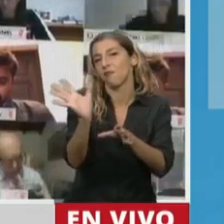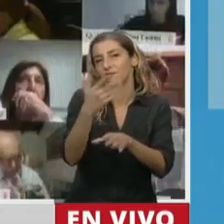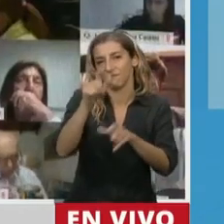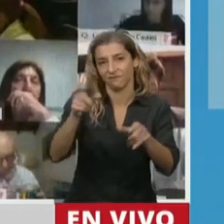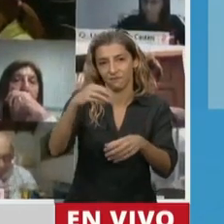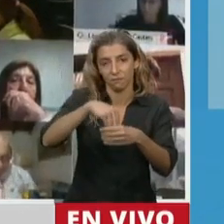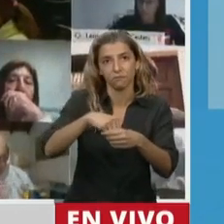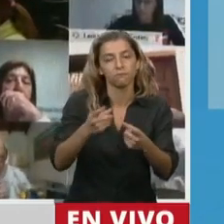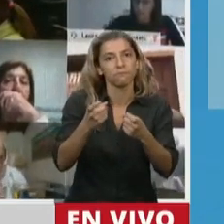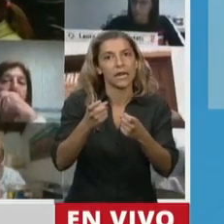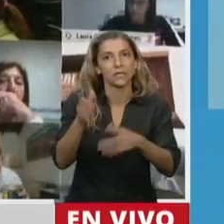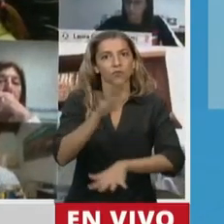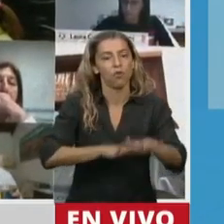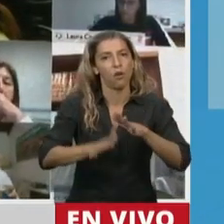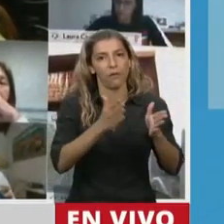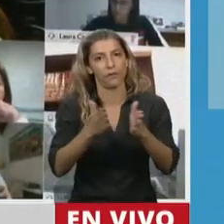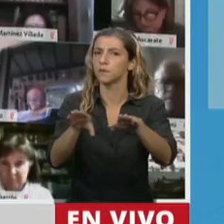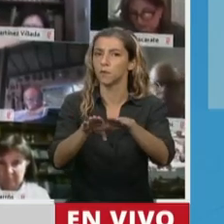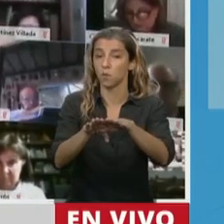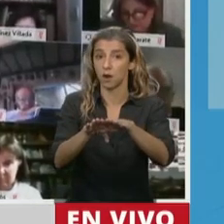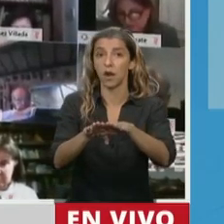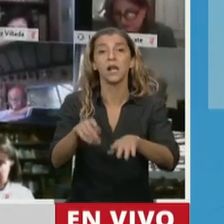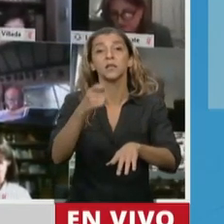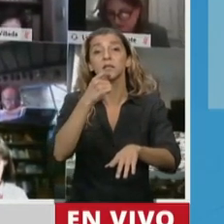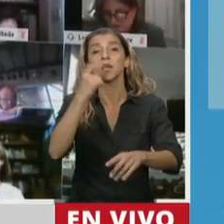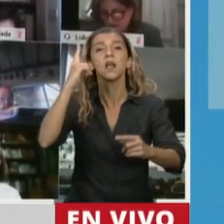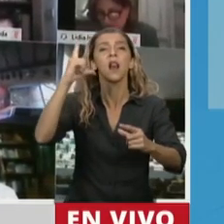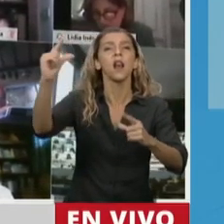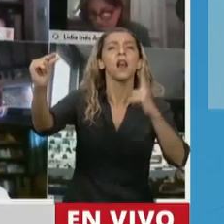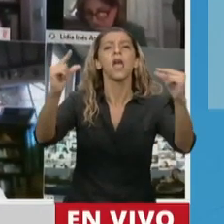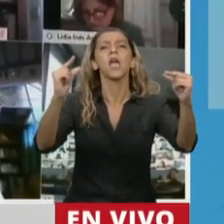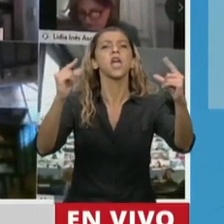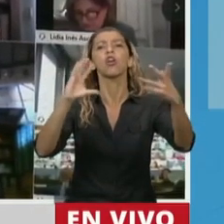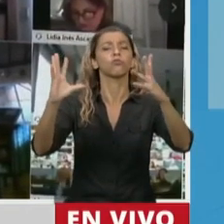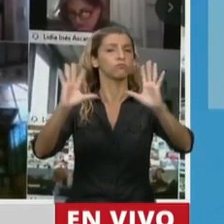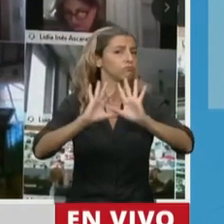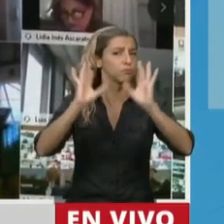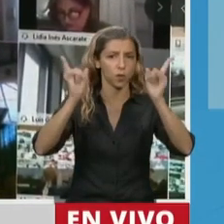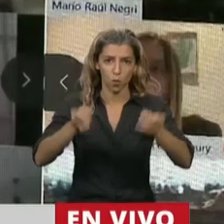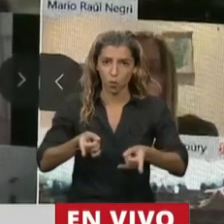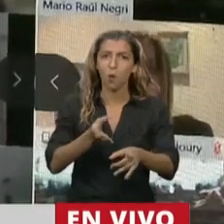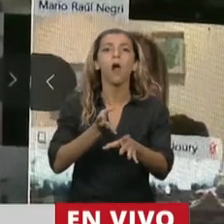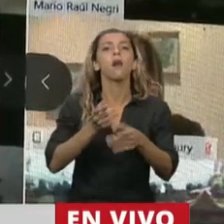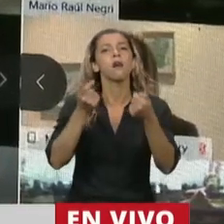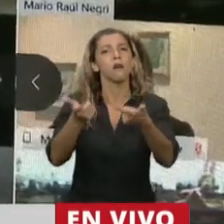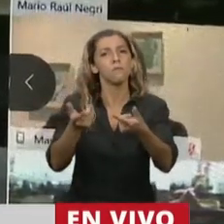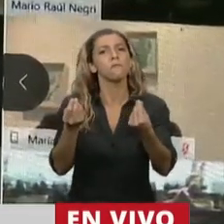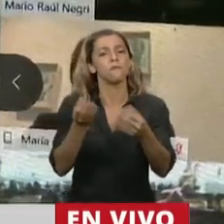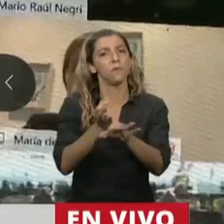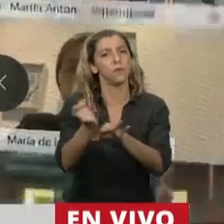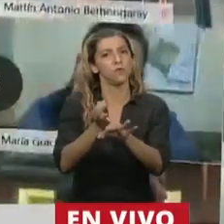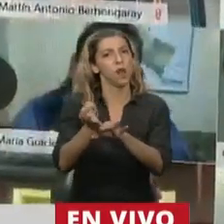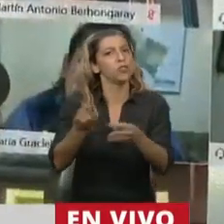Manifiesta la necesidad de la provisión de recursos tecnológicos que garanticen la igualdad de acceso a los recursos